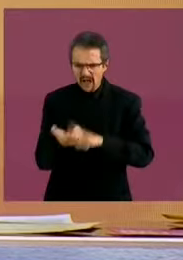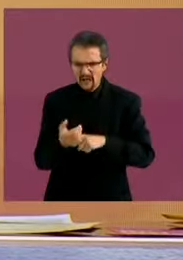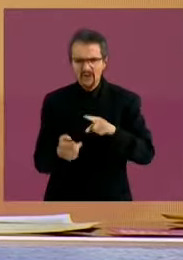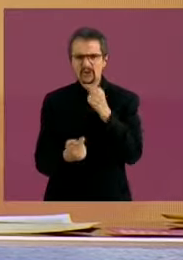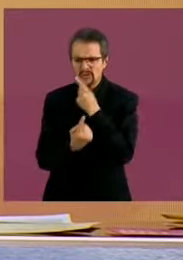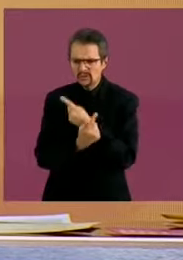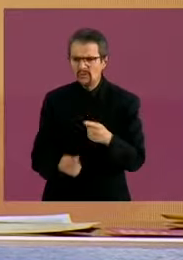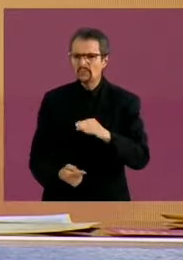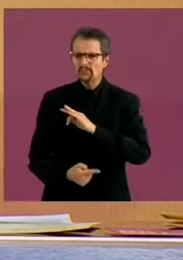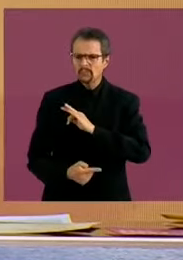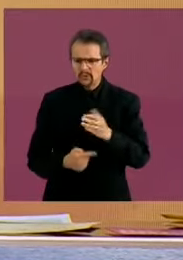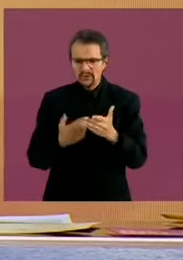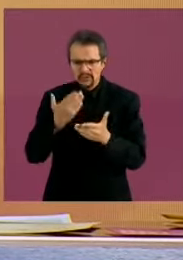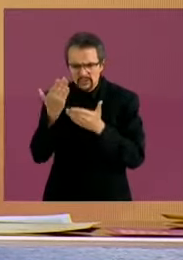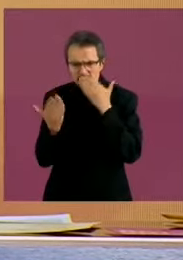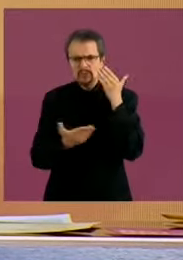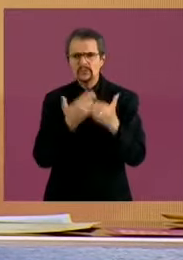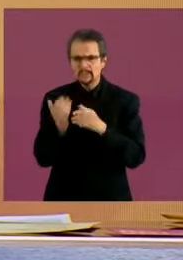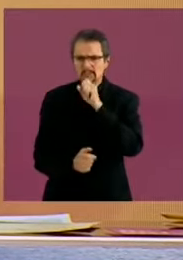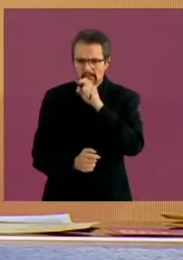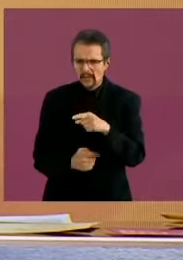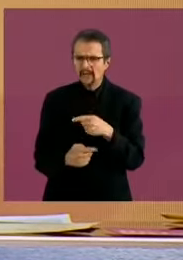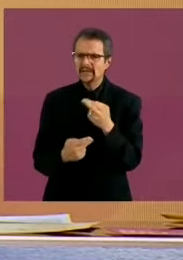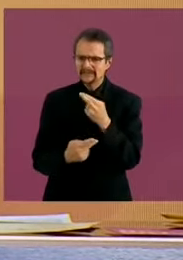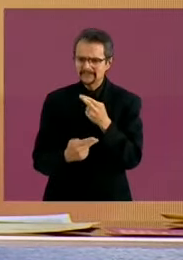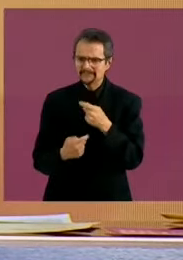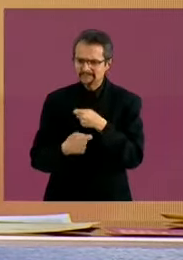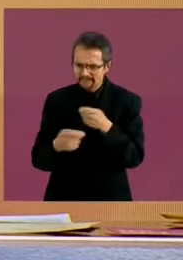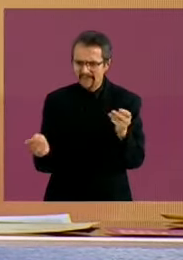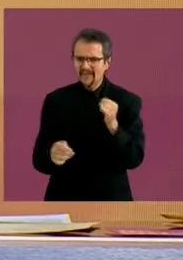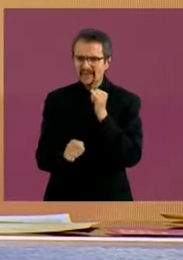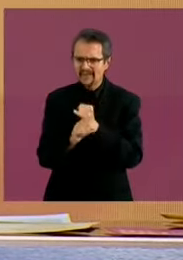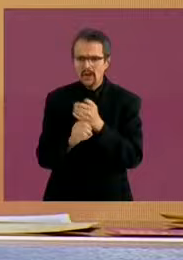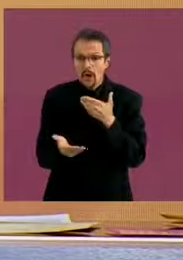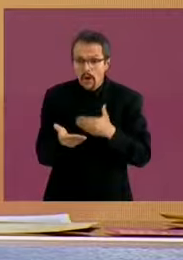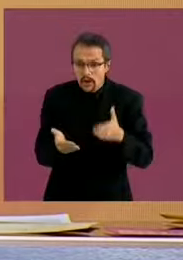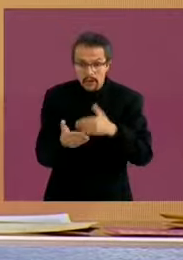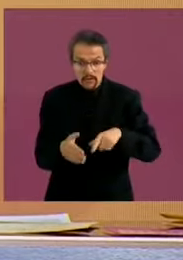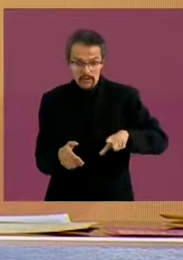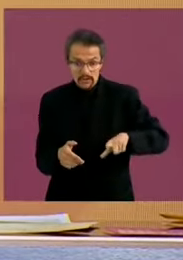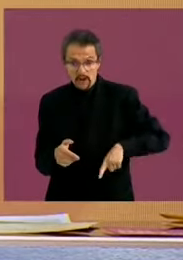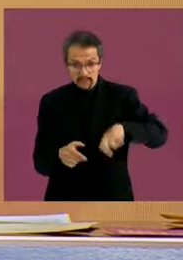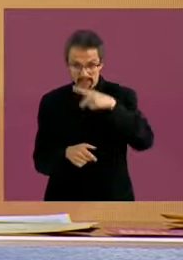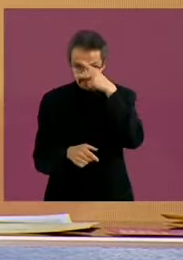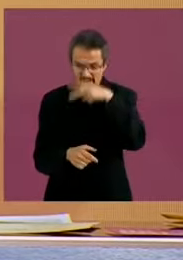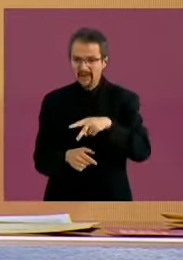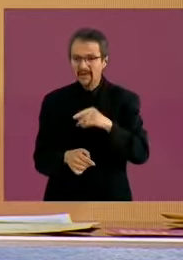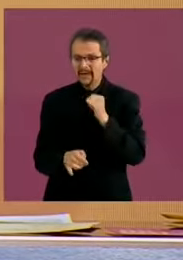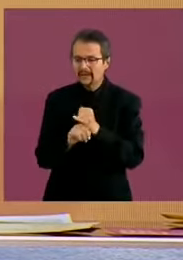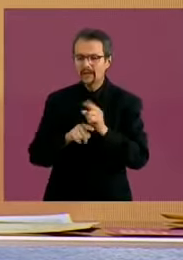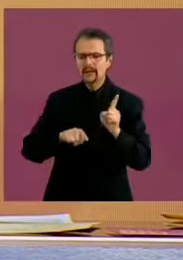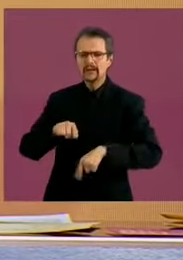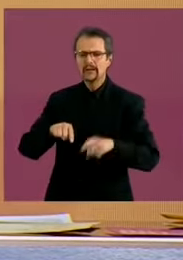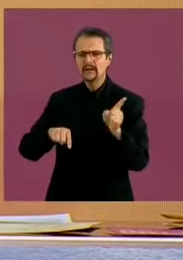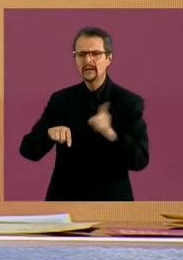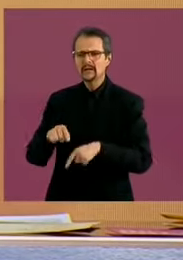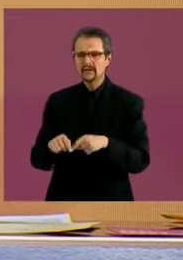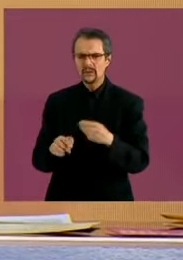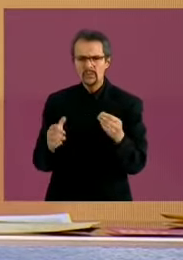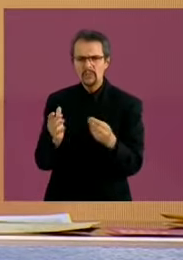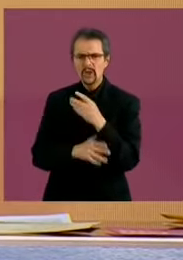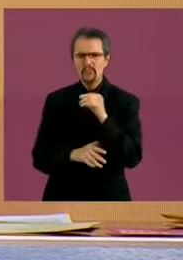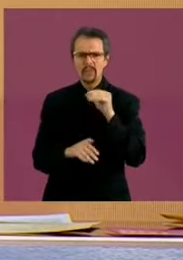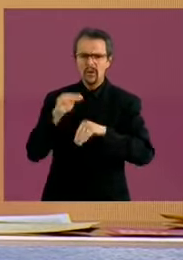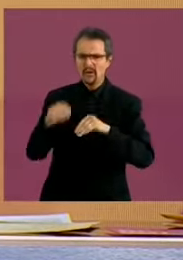El tema de internet es el gran fracaso de este gobierno. Ni quitaron lo que estaba, ni hicieron lo nuevo. Y yo me